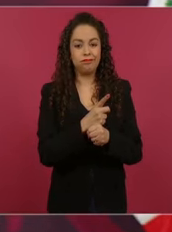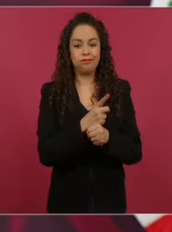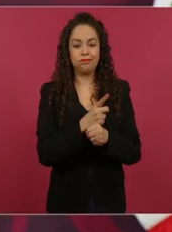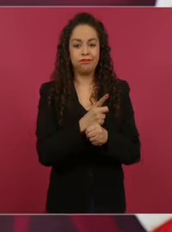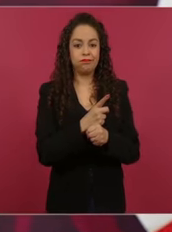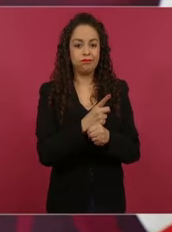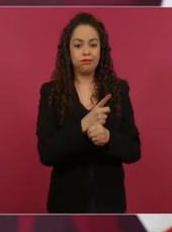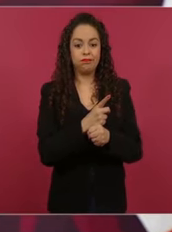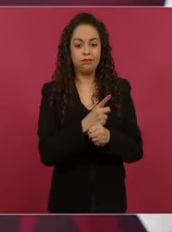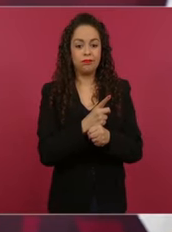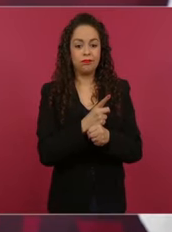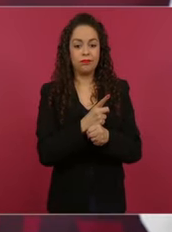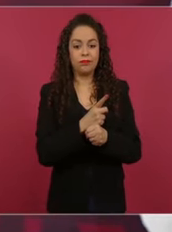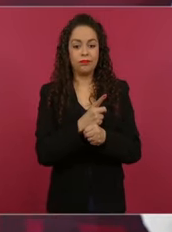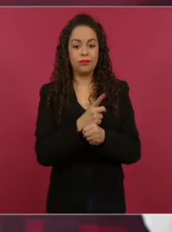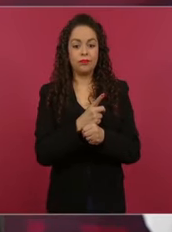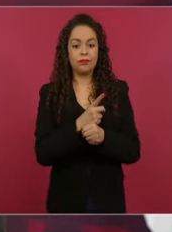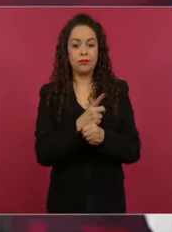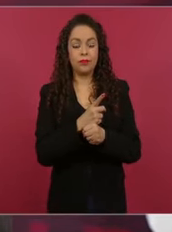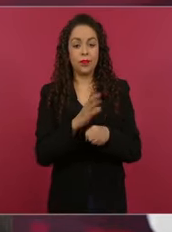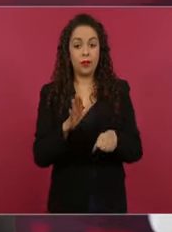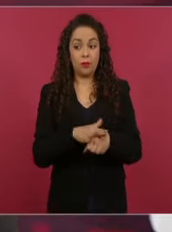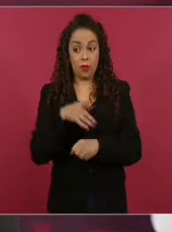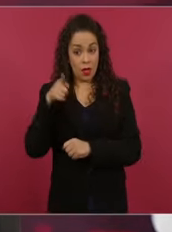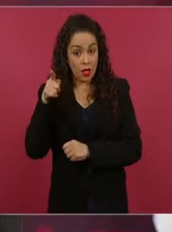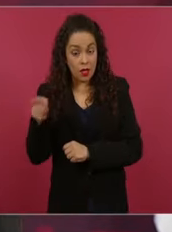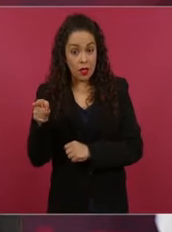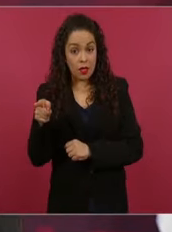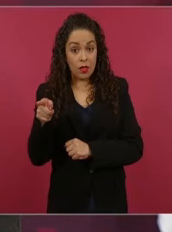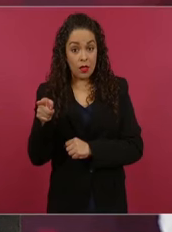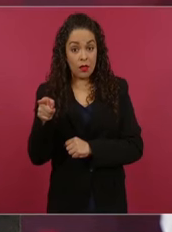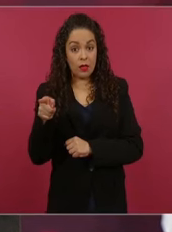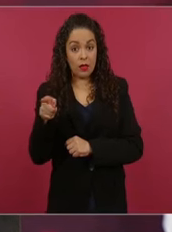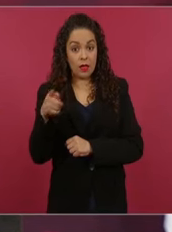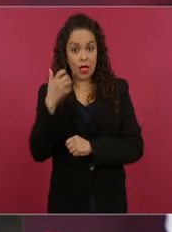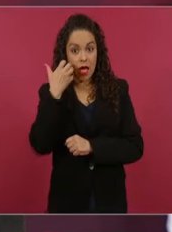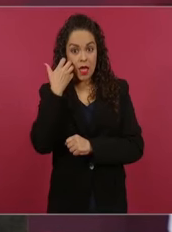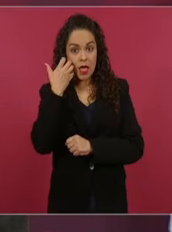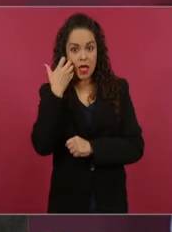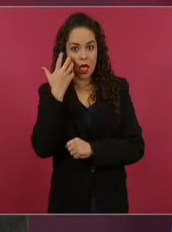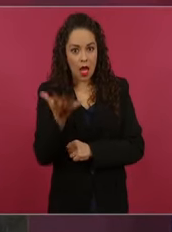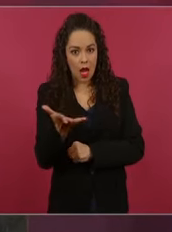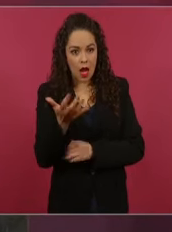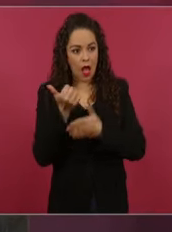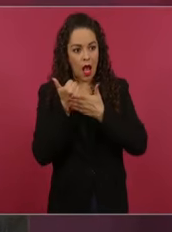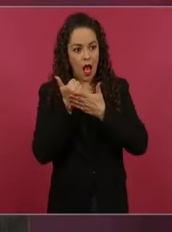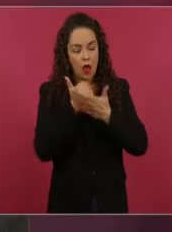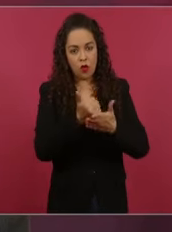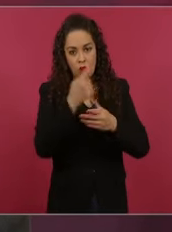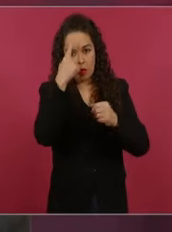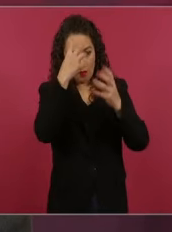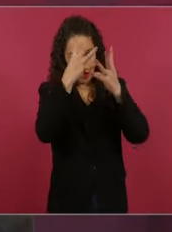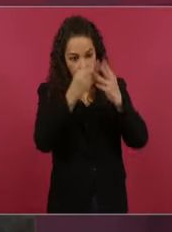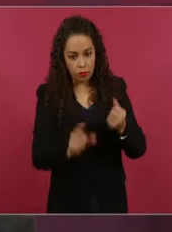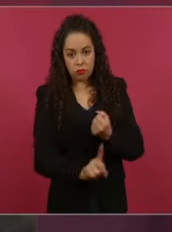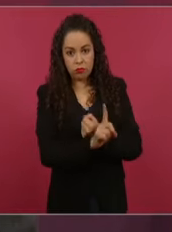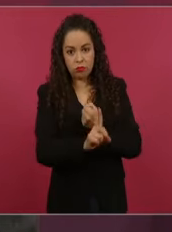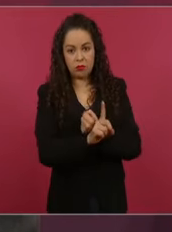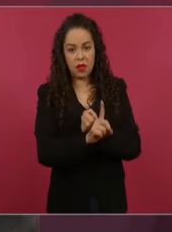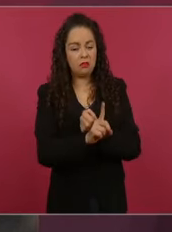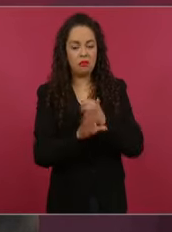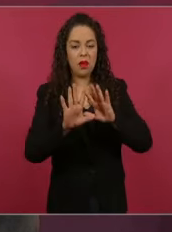a la búsqueda de la paz, siempre bloquean cualquier iniciativa